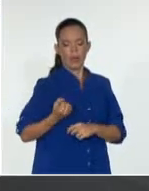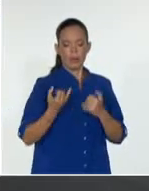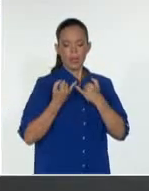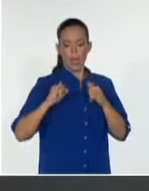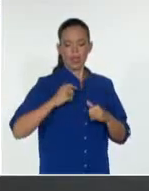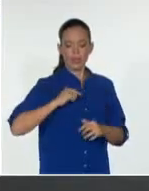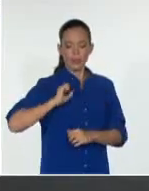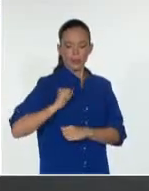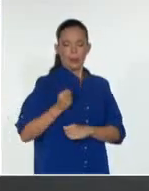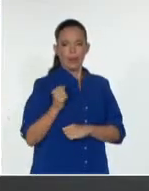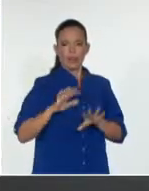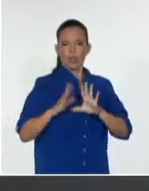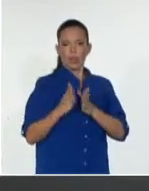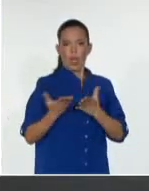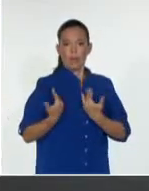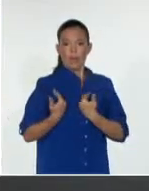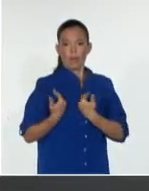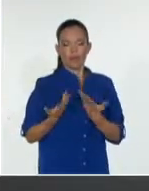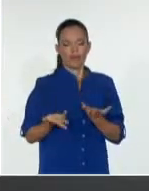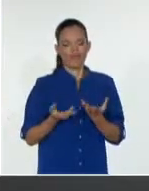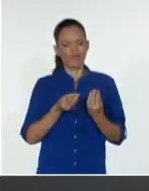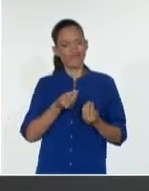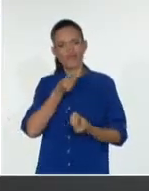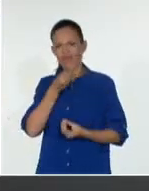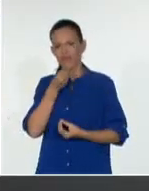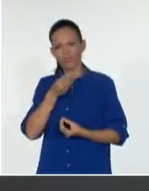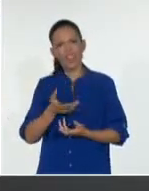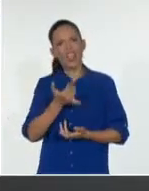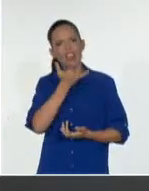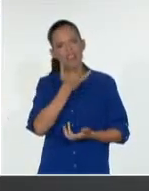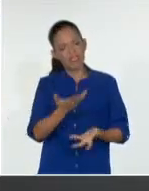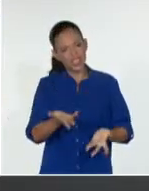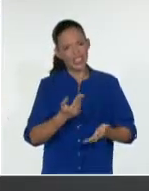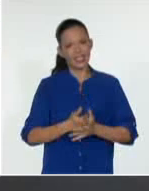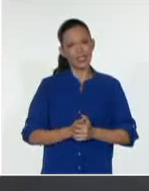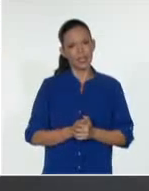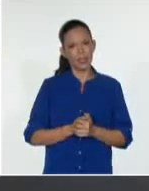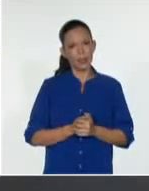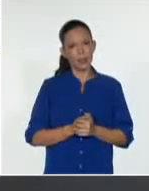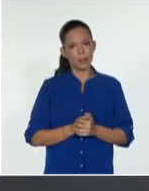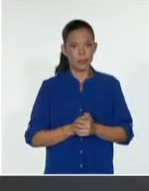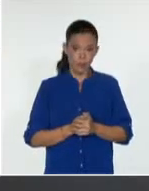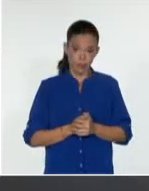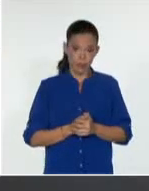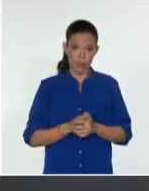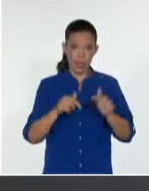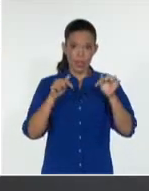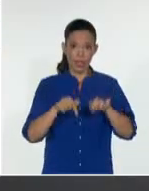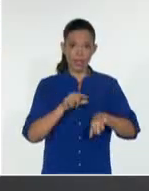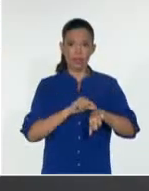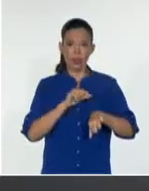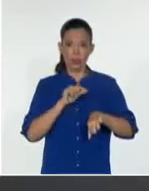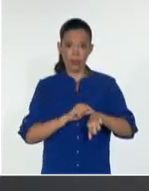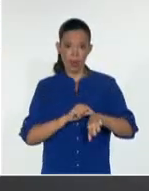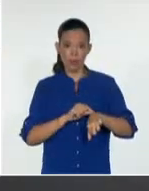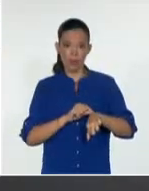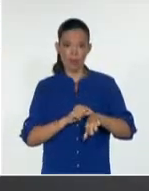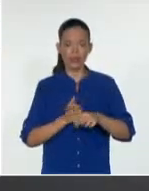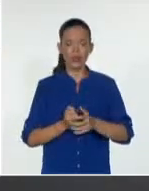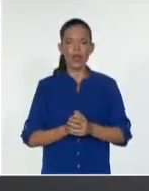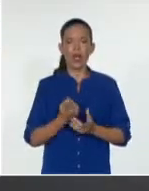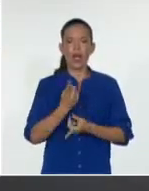riquezas desmedidas nubla todo lo demás. Con la pimienta adicional del momento actual tan superfluo, los extremismos,